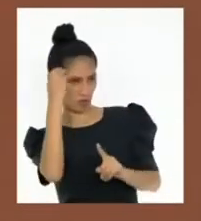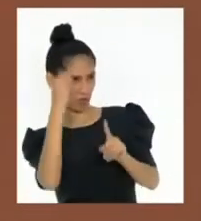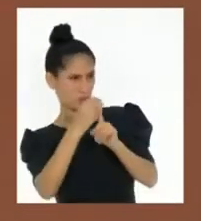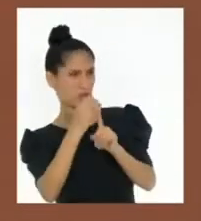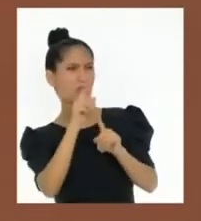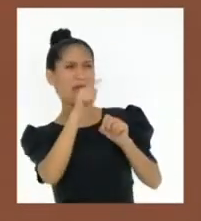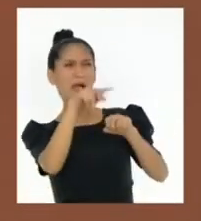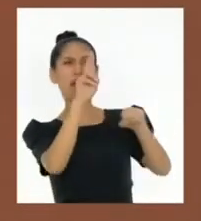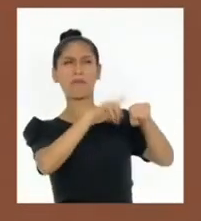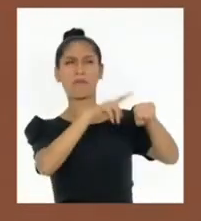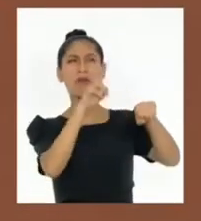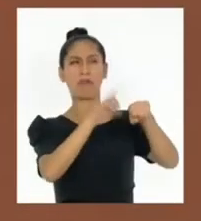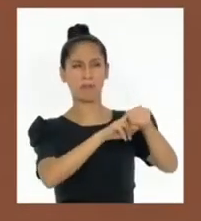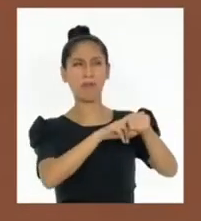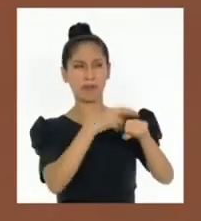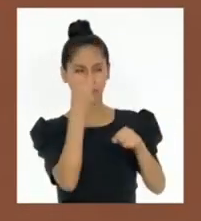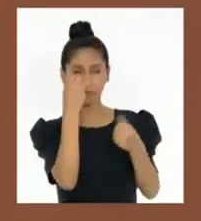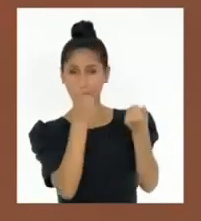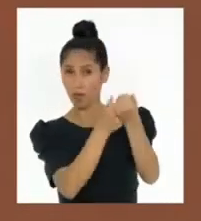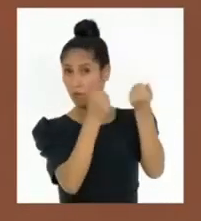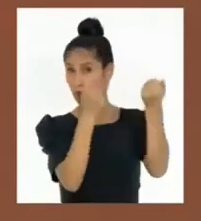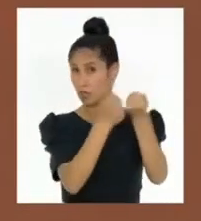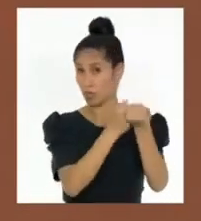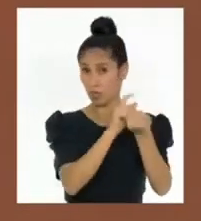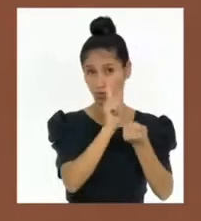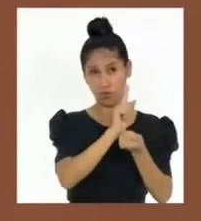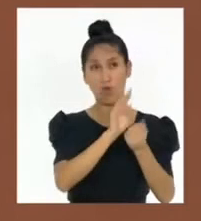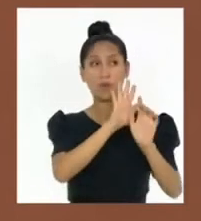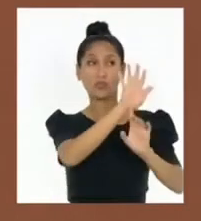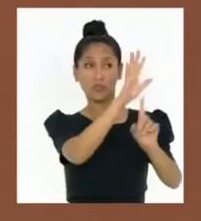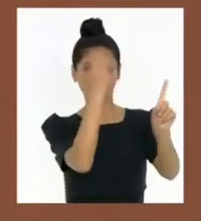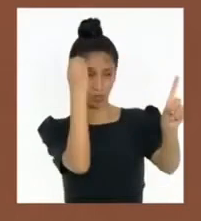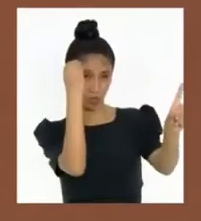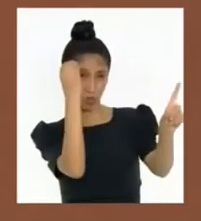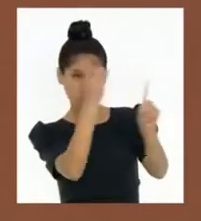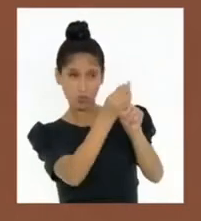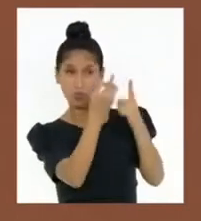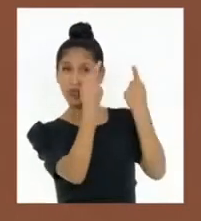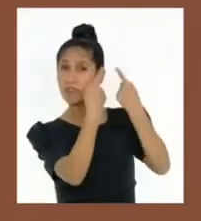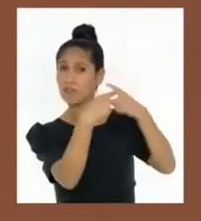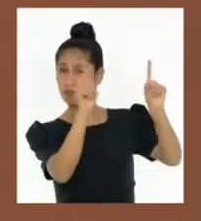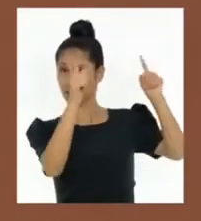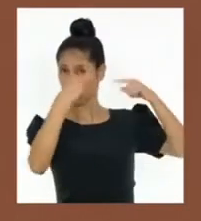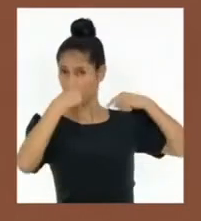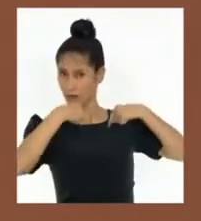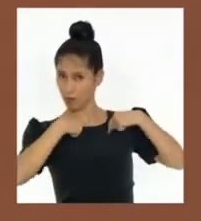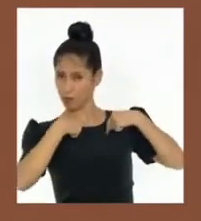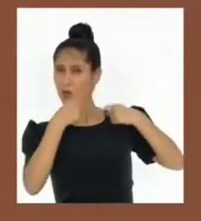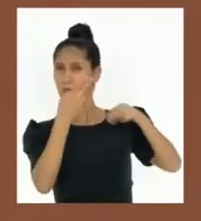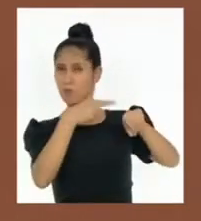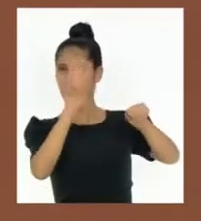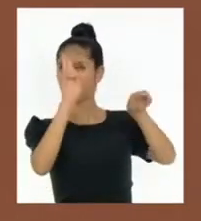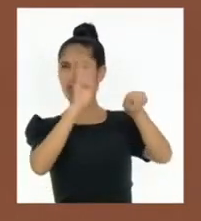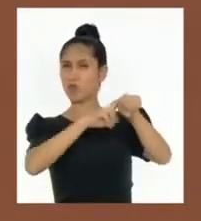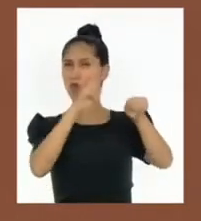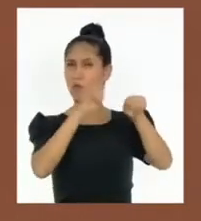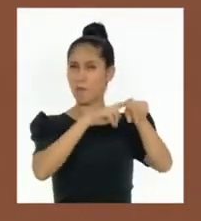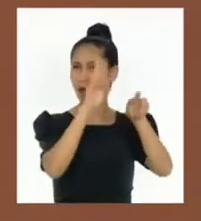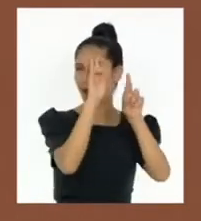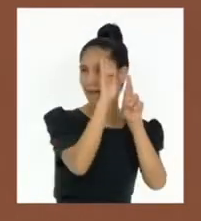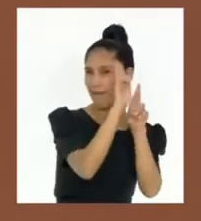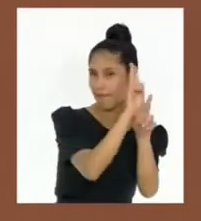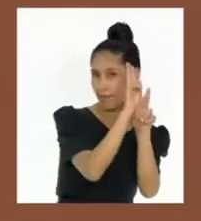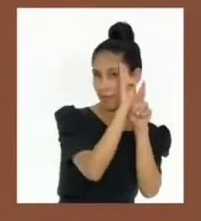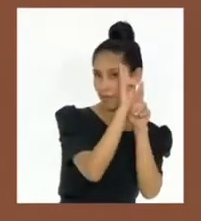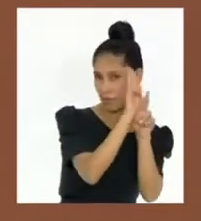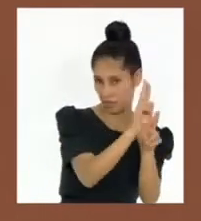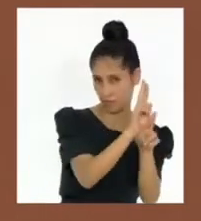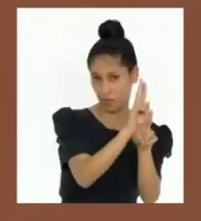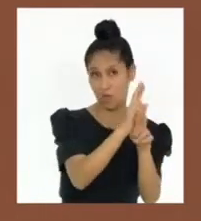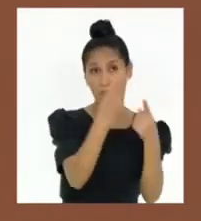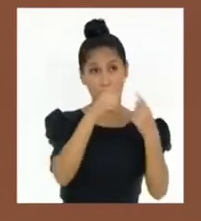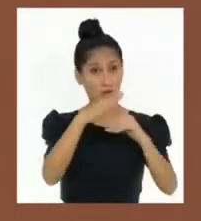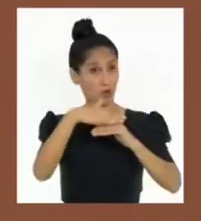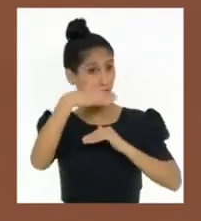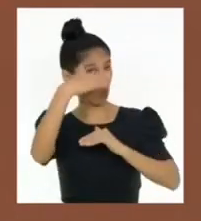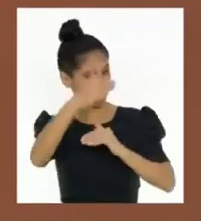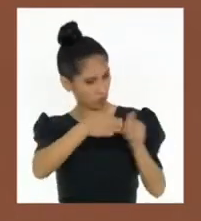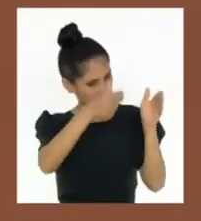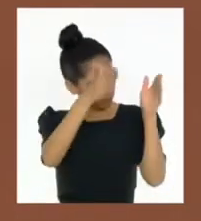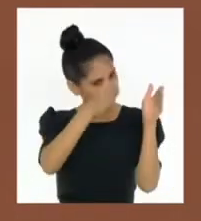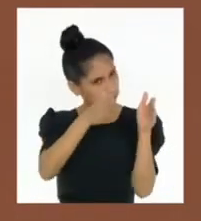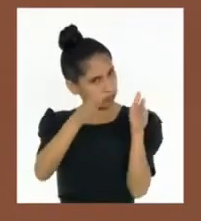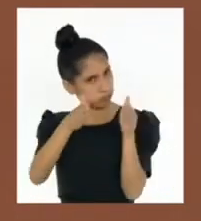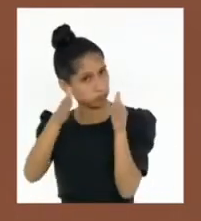búsqueda del mejor camino para llegar al bienestar común. Las elecciones son el mecanismo adecuado para llegar a acuerdos. En una